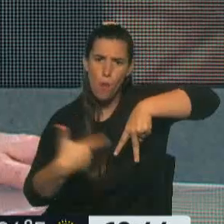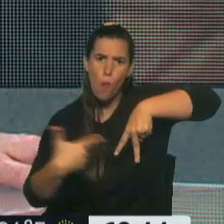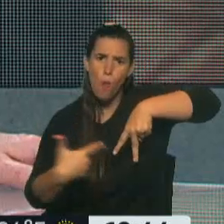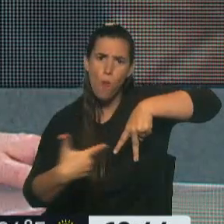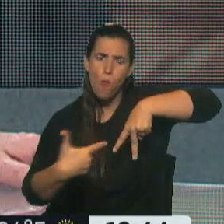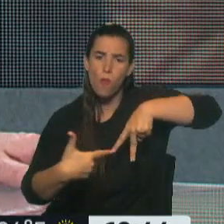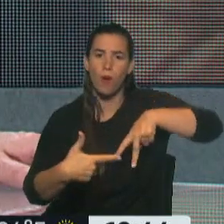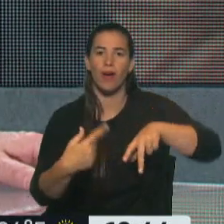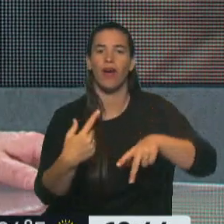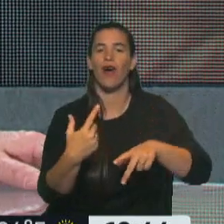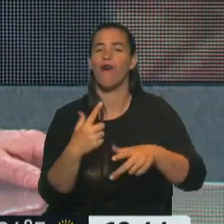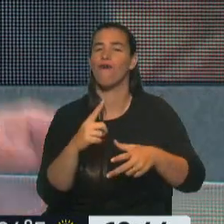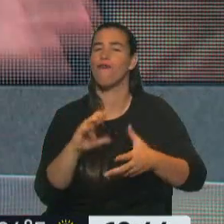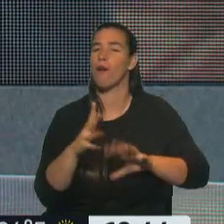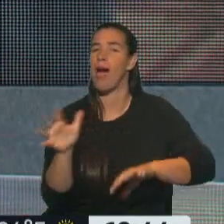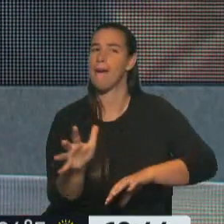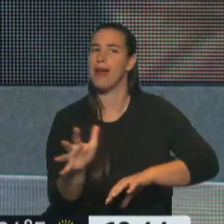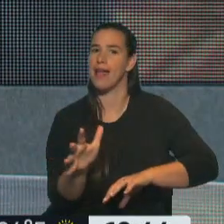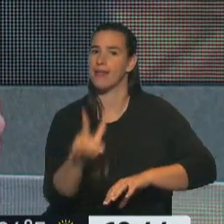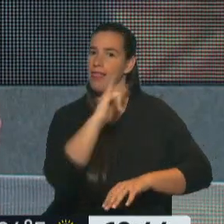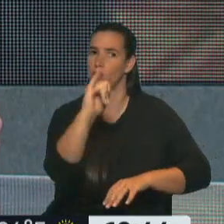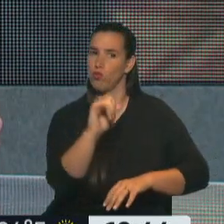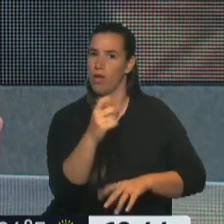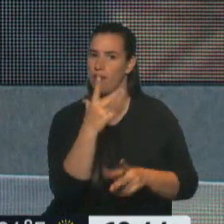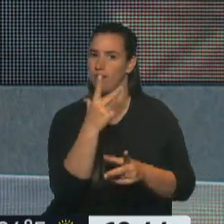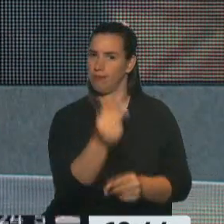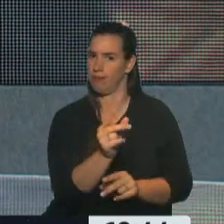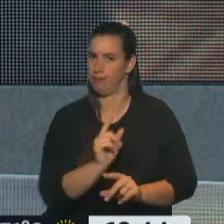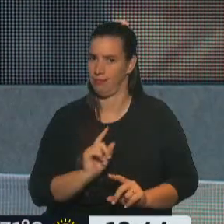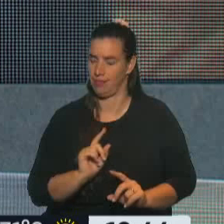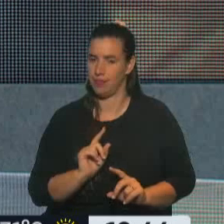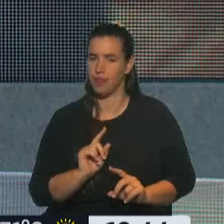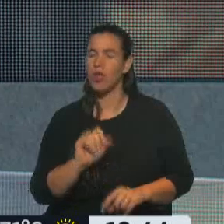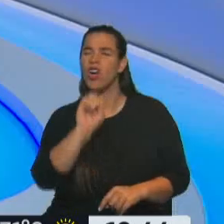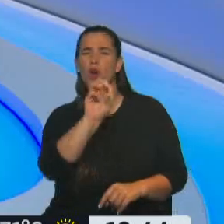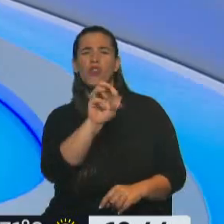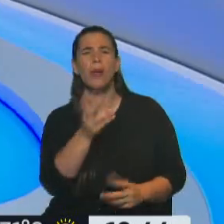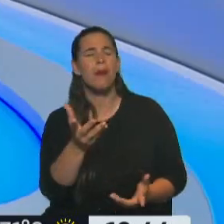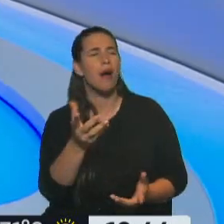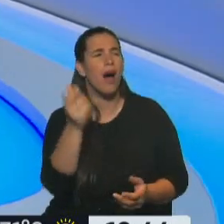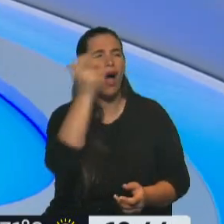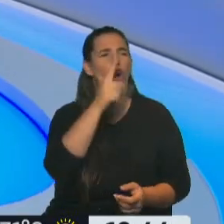advertirle que no denuncie más. ¿Cómo se llamaba? Que también estuvo el Hotel Albiar.